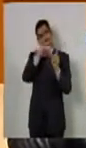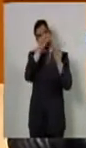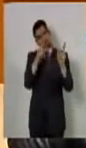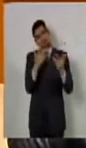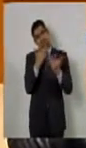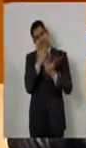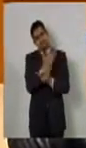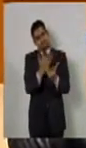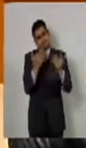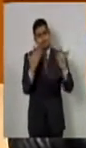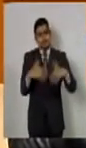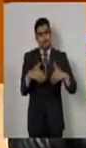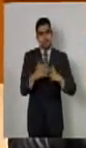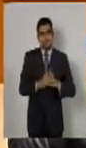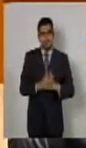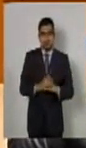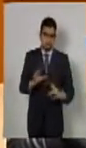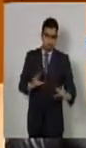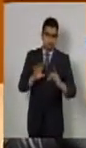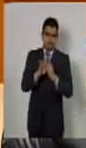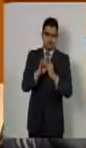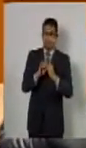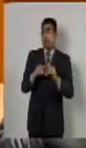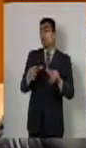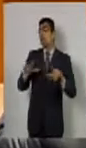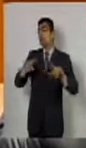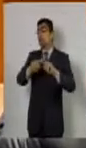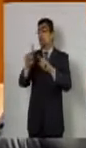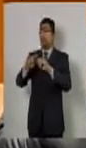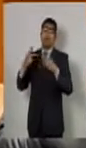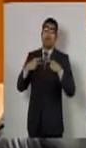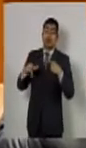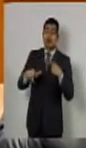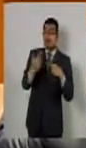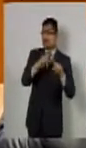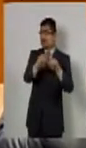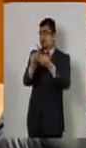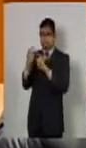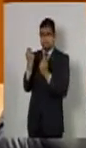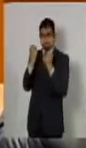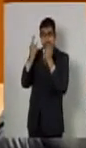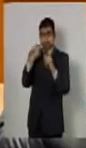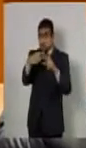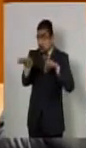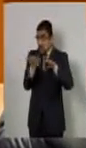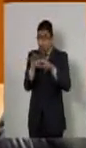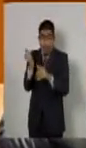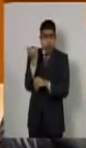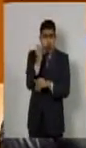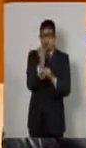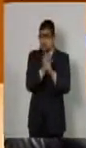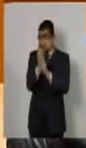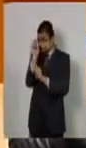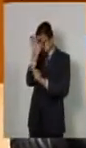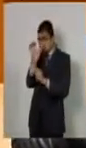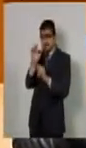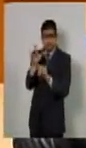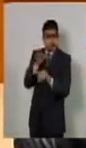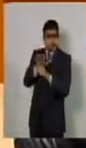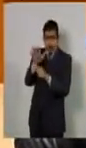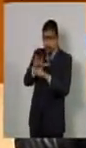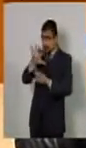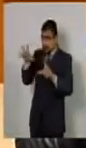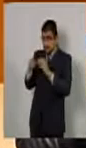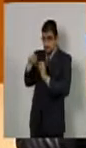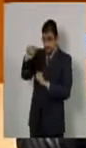También se une a los 13 académicos que han sido reconocidos por su labor para impulsar el conocimiento en nuestro